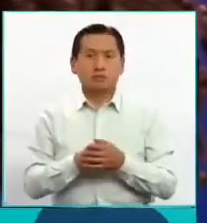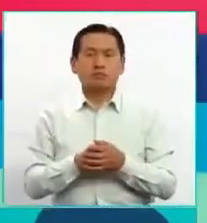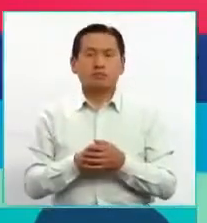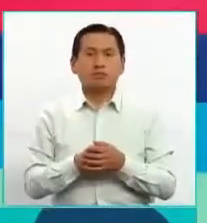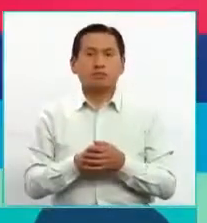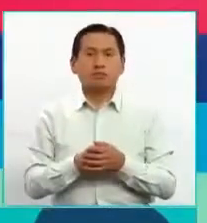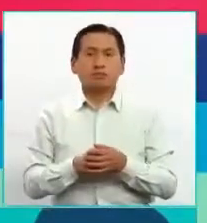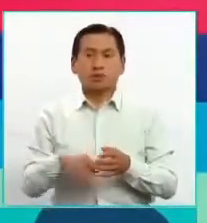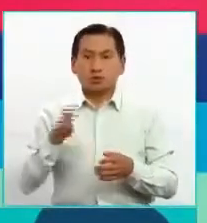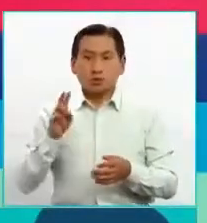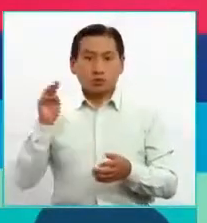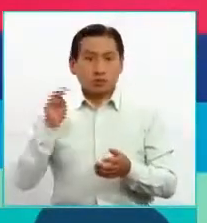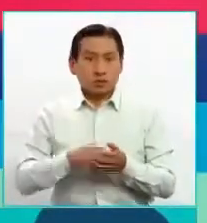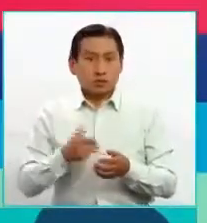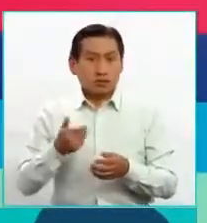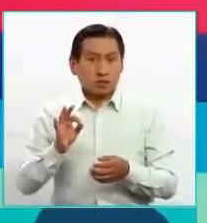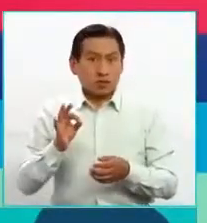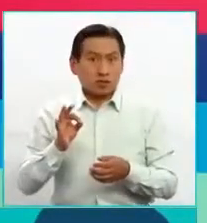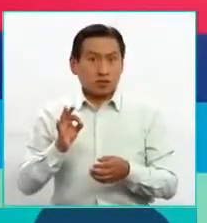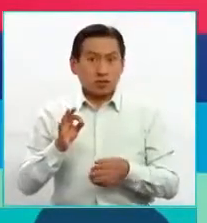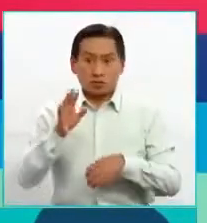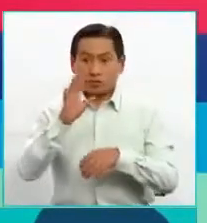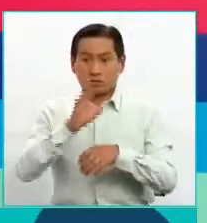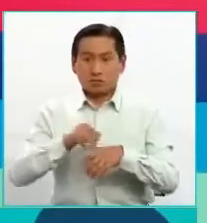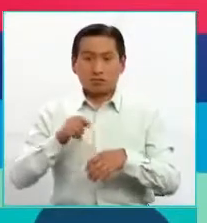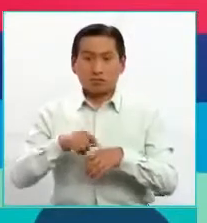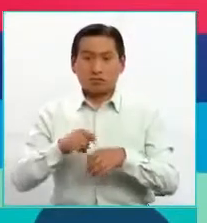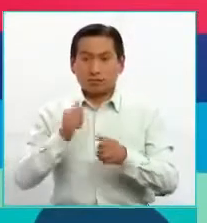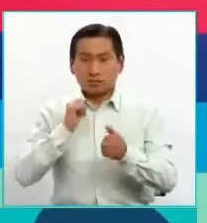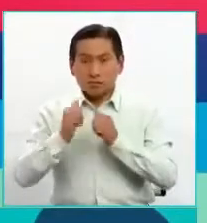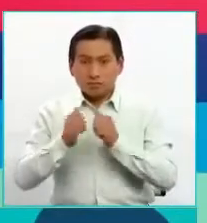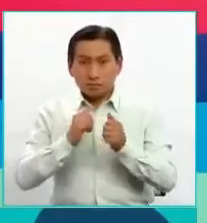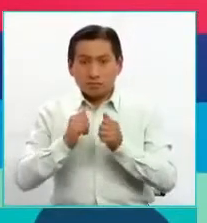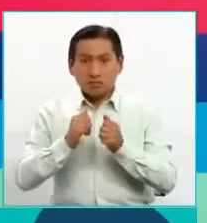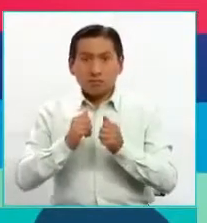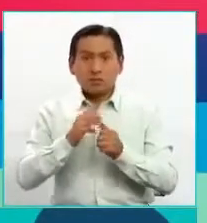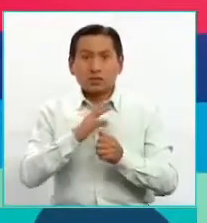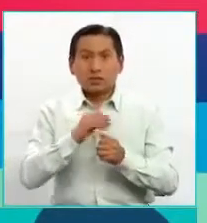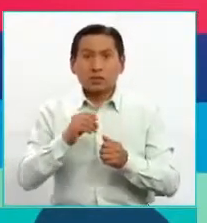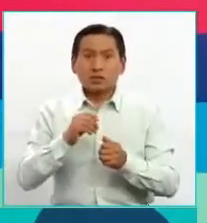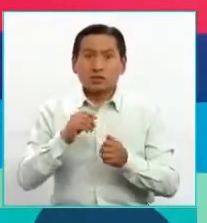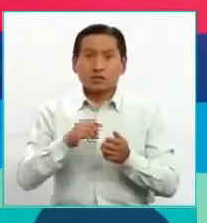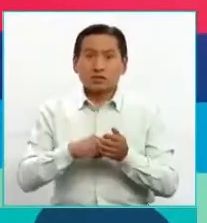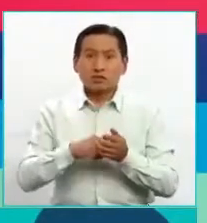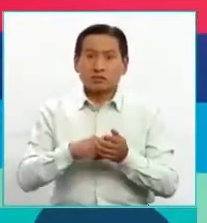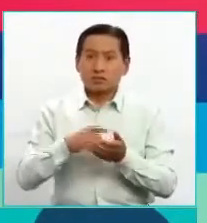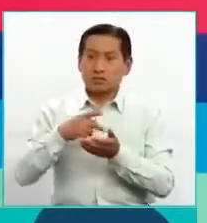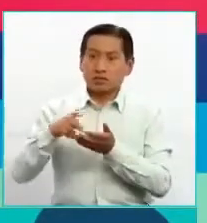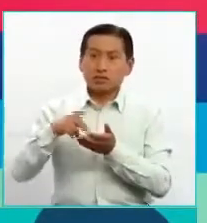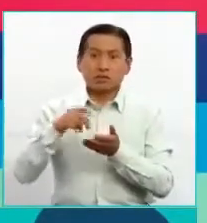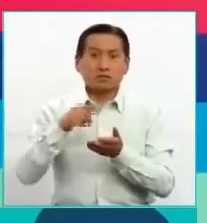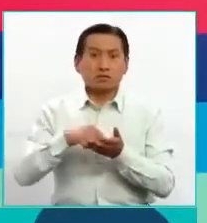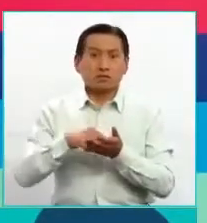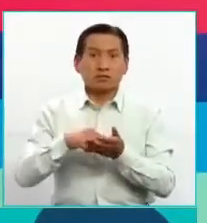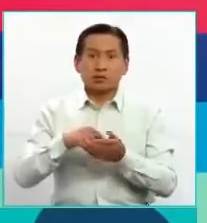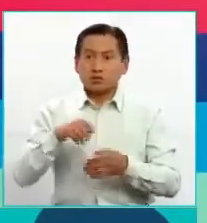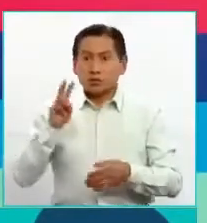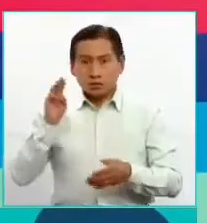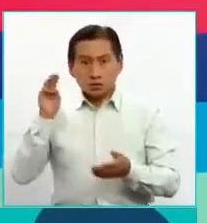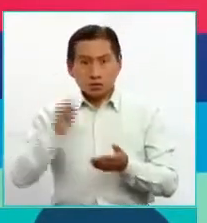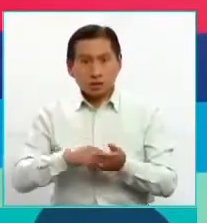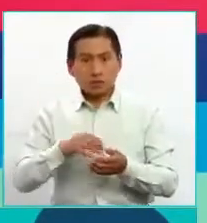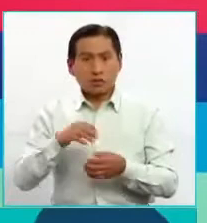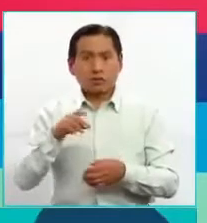En el 2019 sale la convocatoria, concursan, y lo que tenían que cancelar era en la gestión